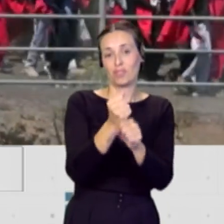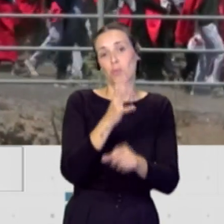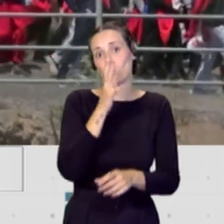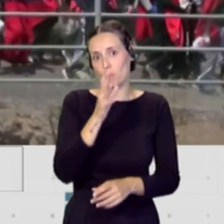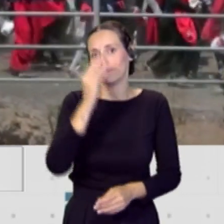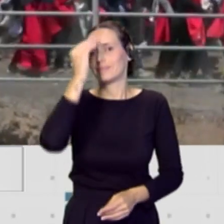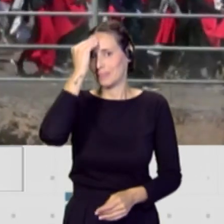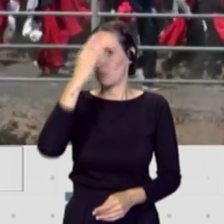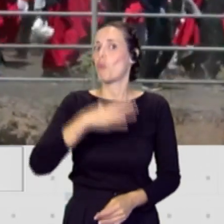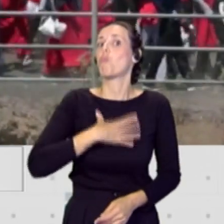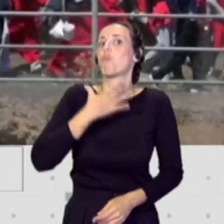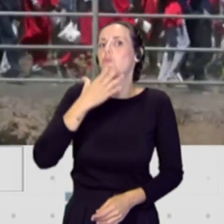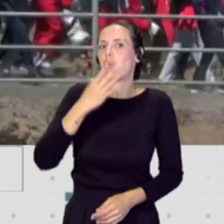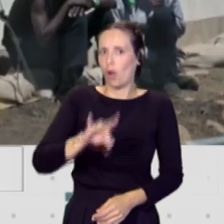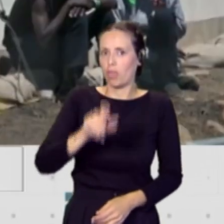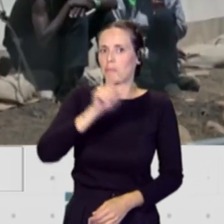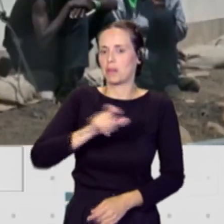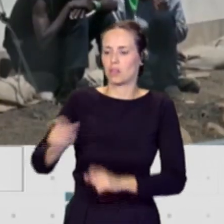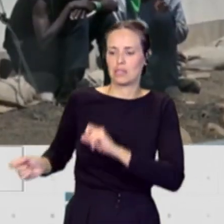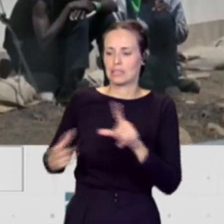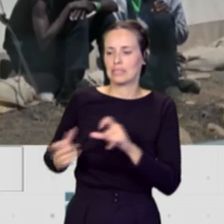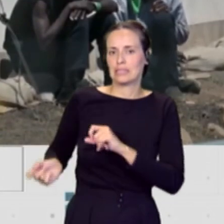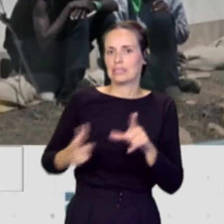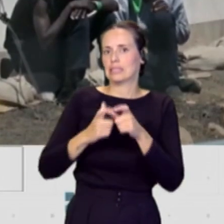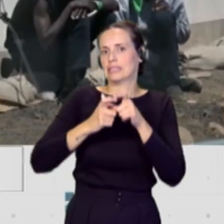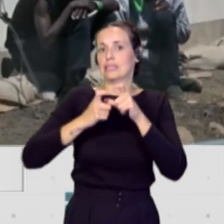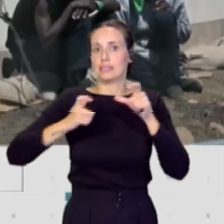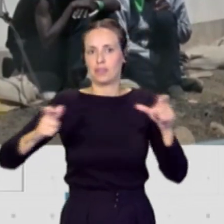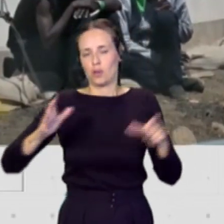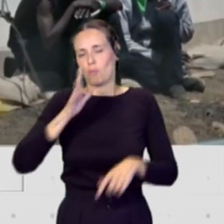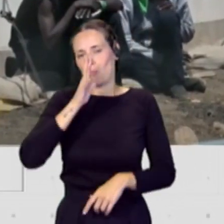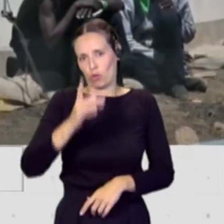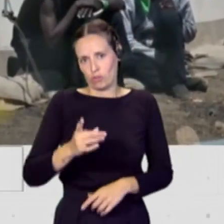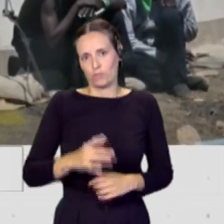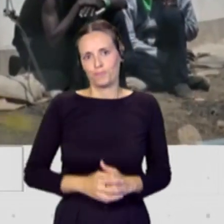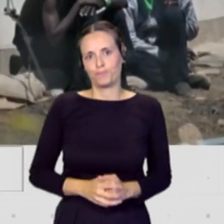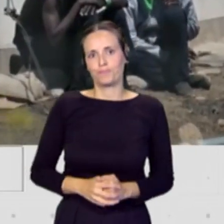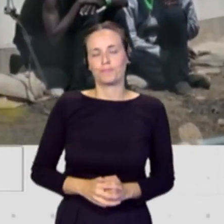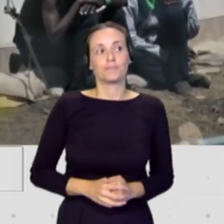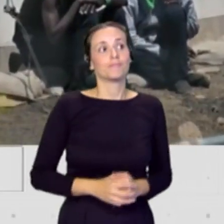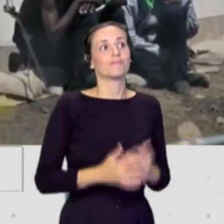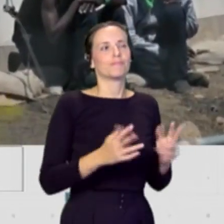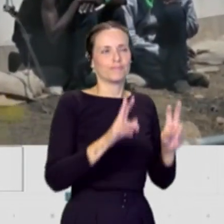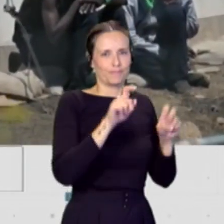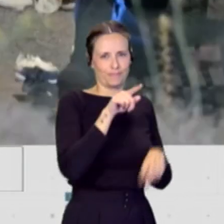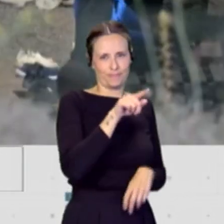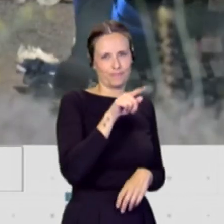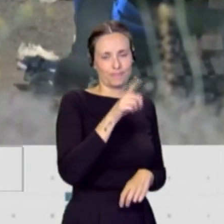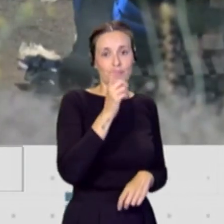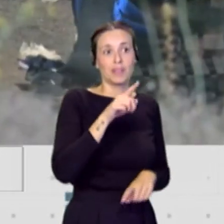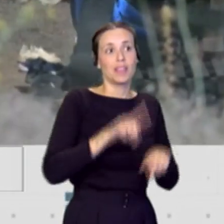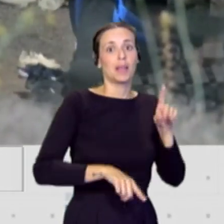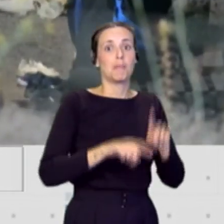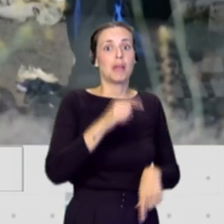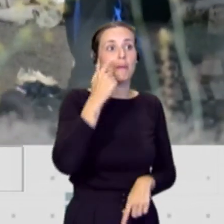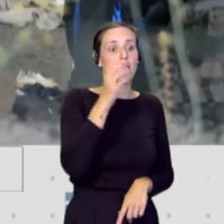de pacientes que van a, de migrantes en este caso, que van a llegar a nuestras costas. En ese sentido, también dependen de lo que aporten